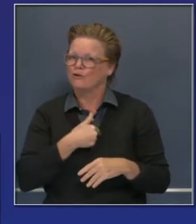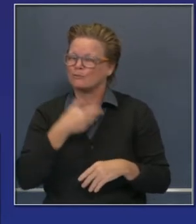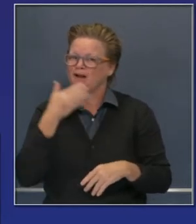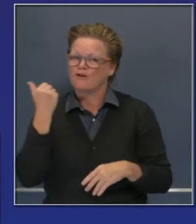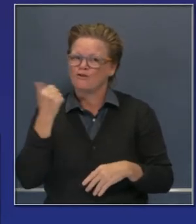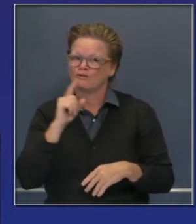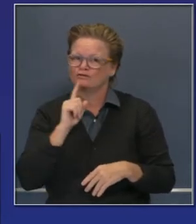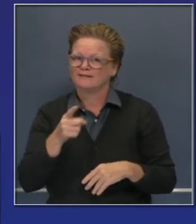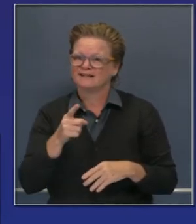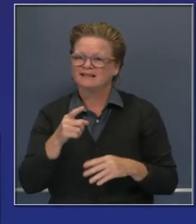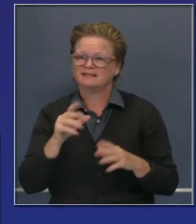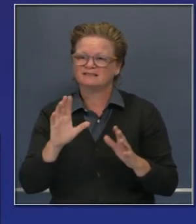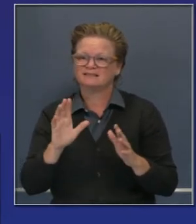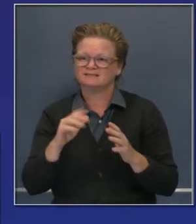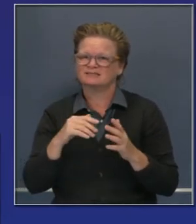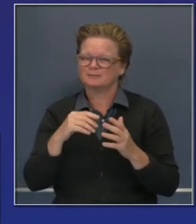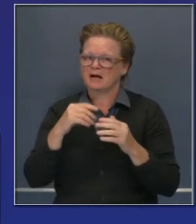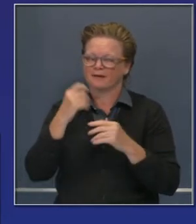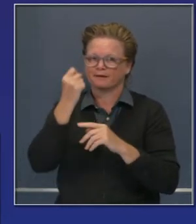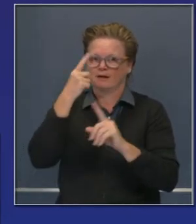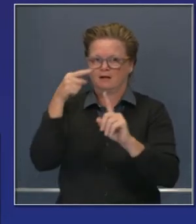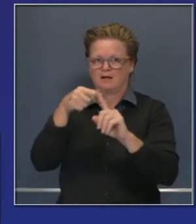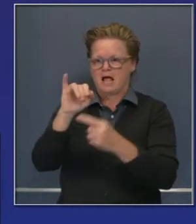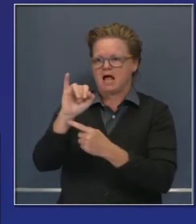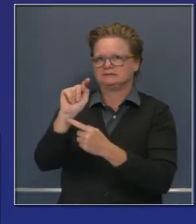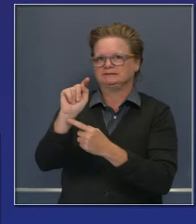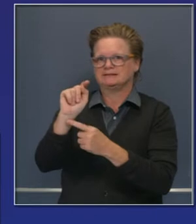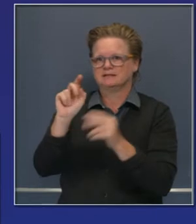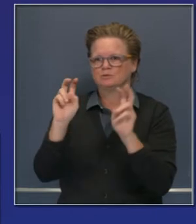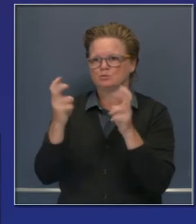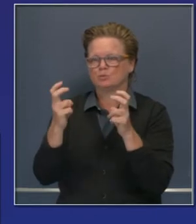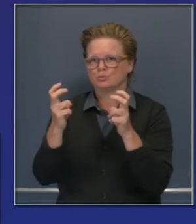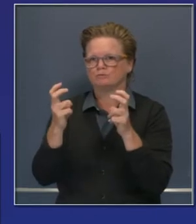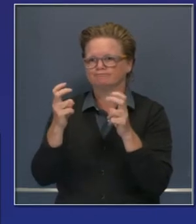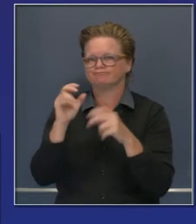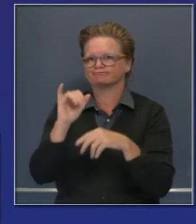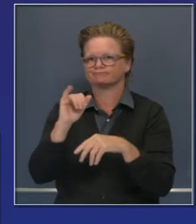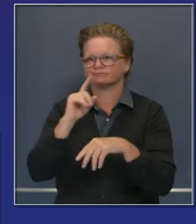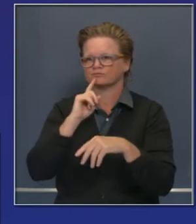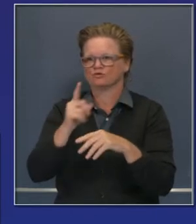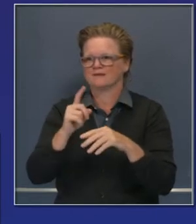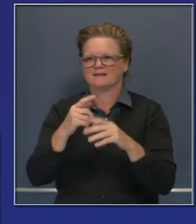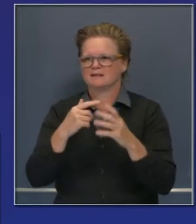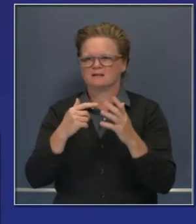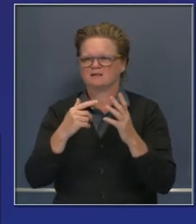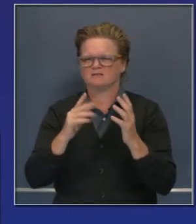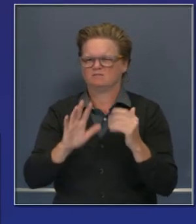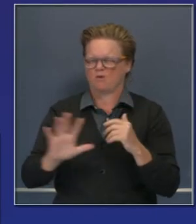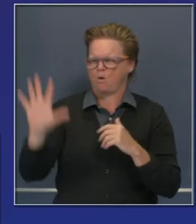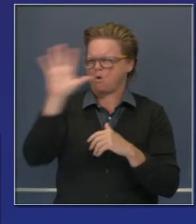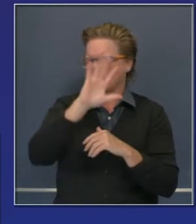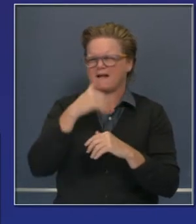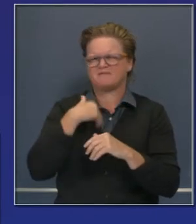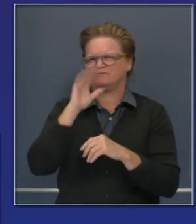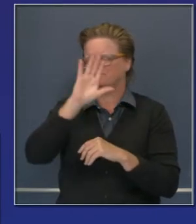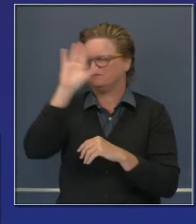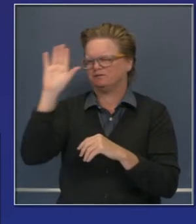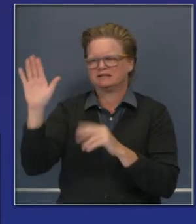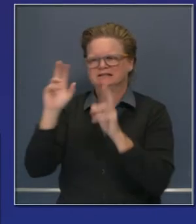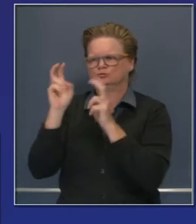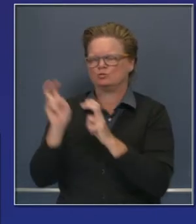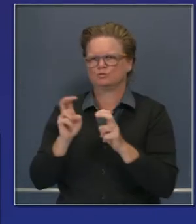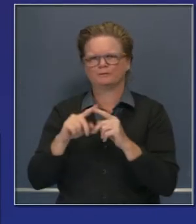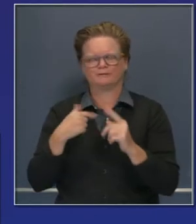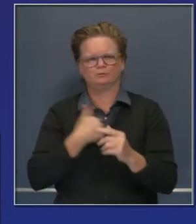nación, tenemos un problema enorme de sistemas de computación. Como país, tenemos que hacer lo que